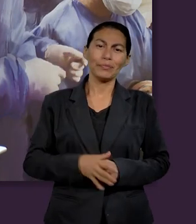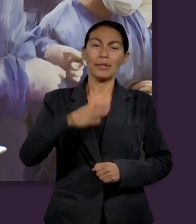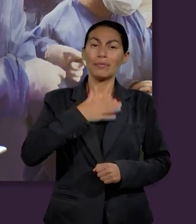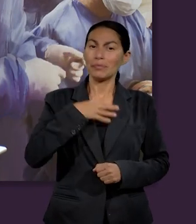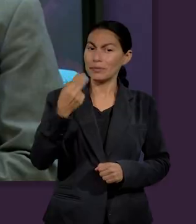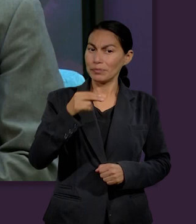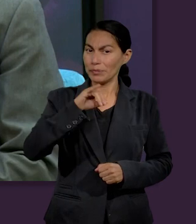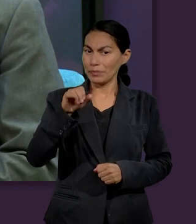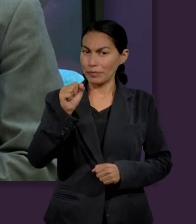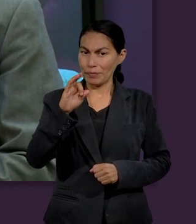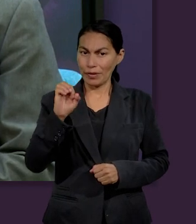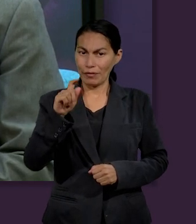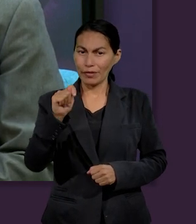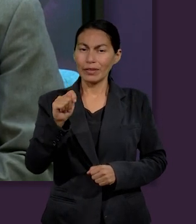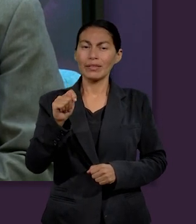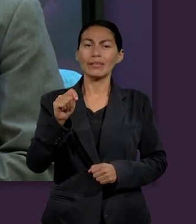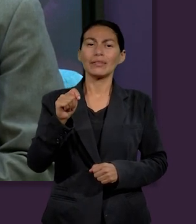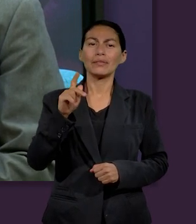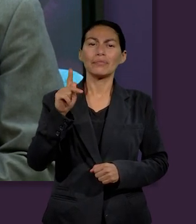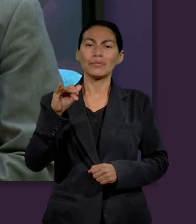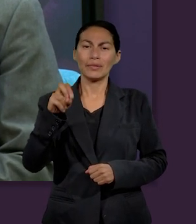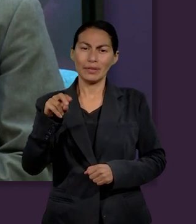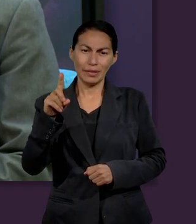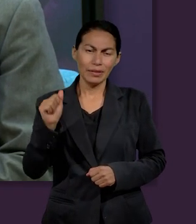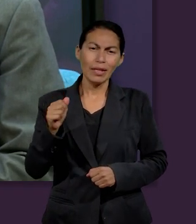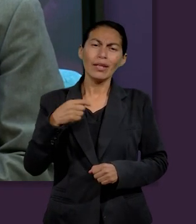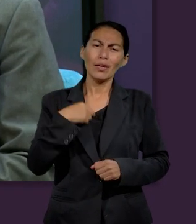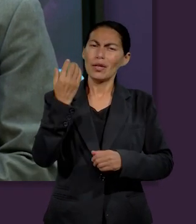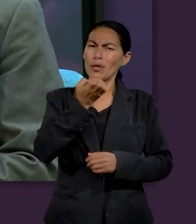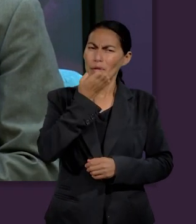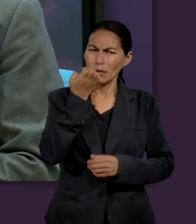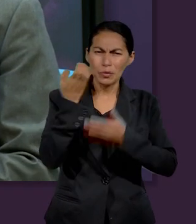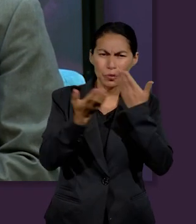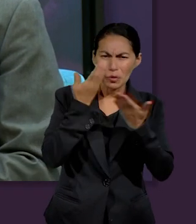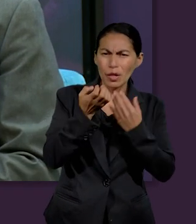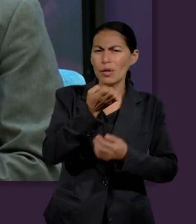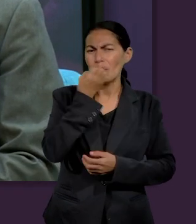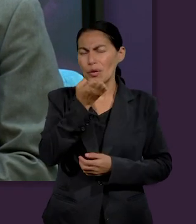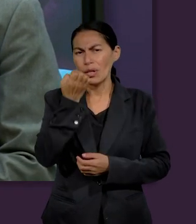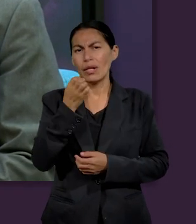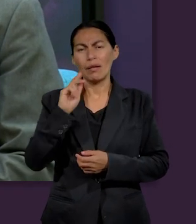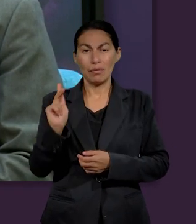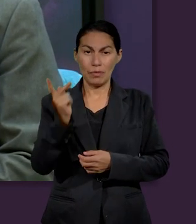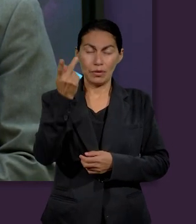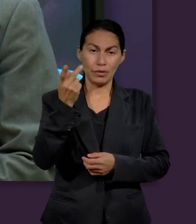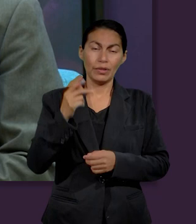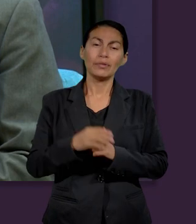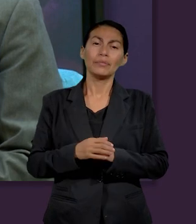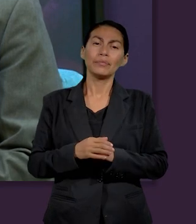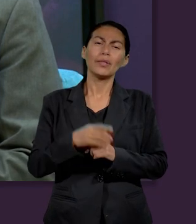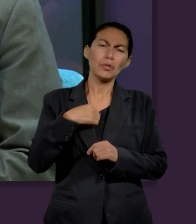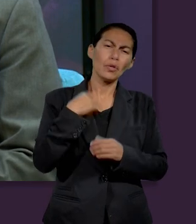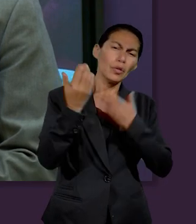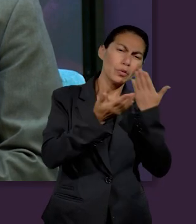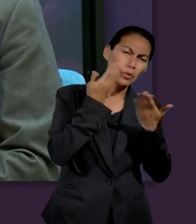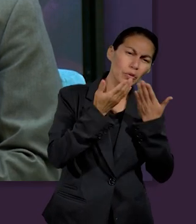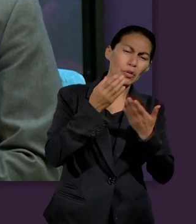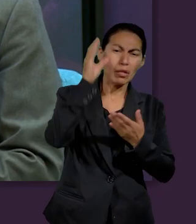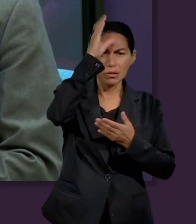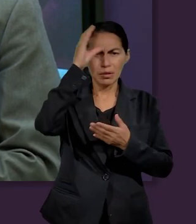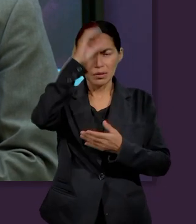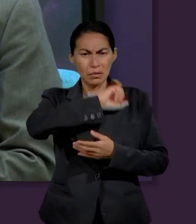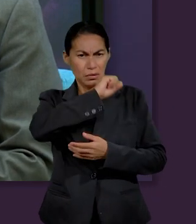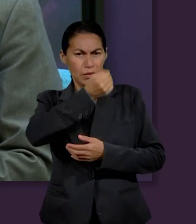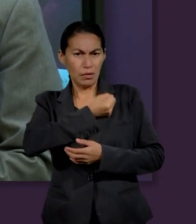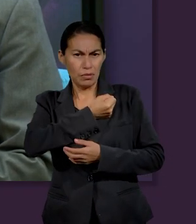Mi nombre es Jafet Sánchez Pineda, estudio la preparatoria en la Ignacio Carrió Franco y estoy en la